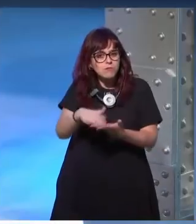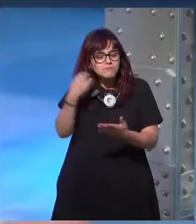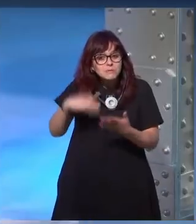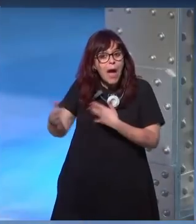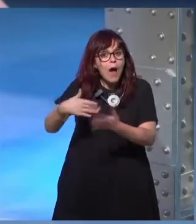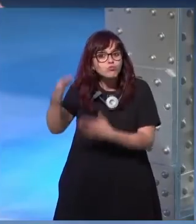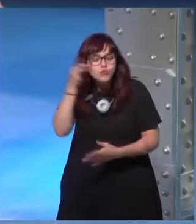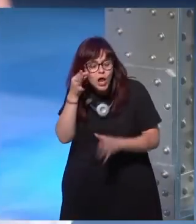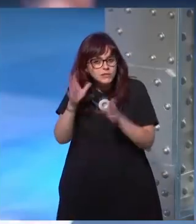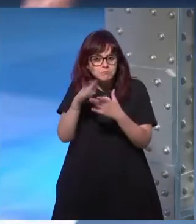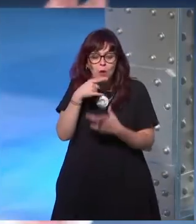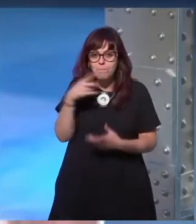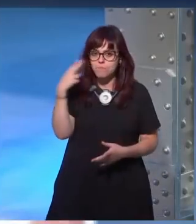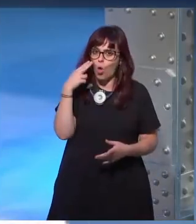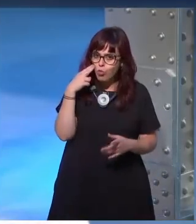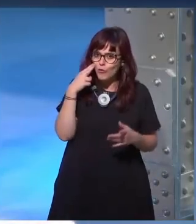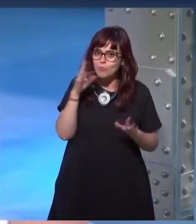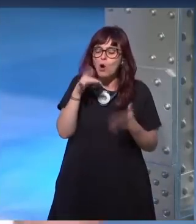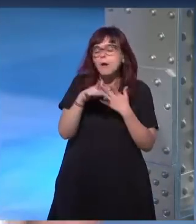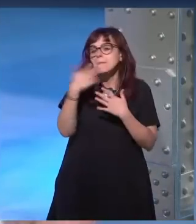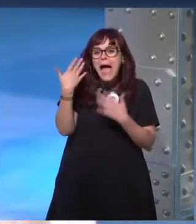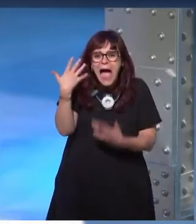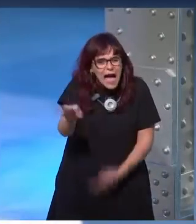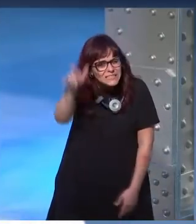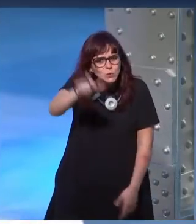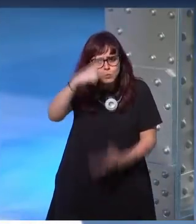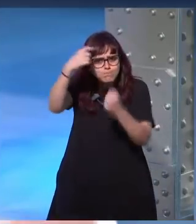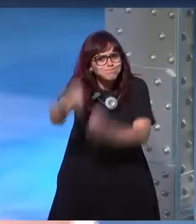ciencia ficción y me da miedo me da miedo porque estoy ante maestras